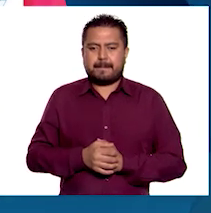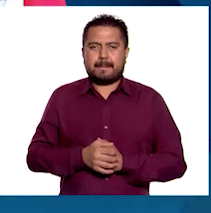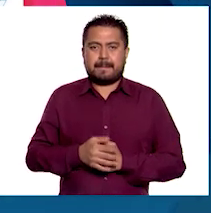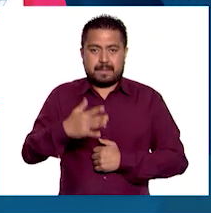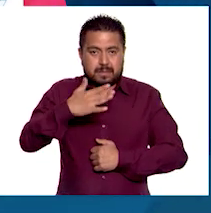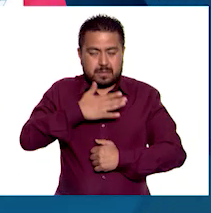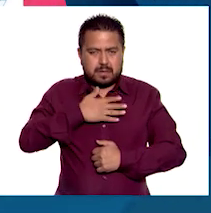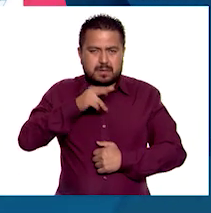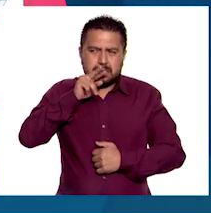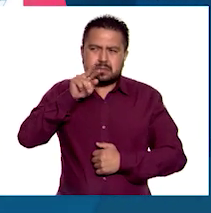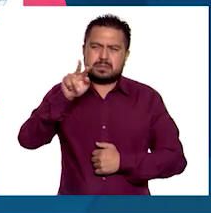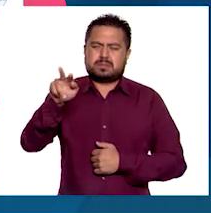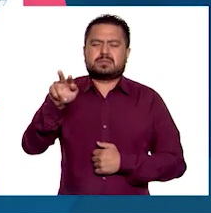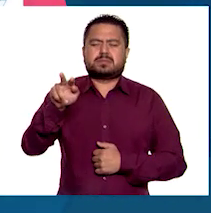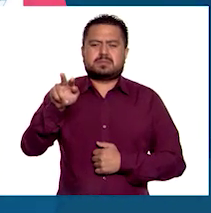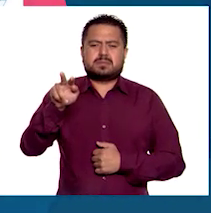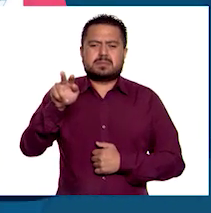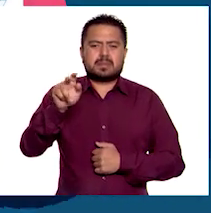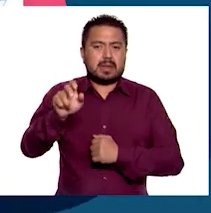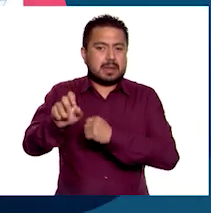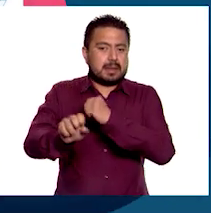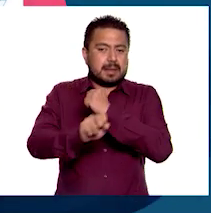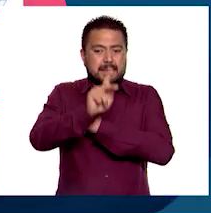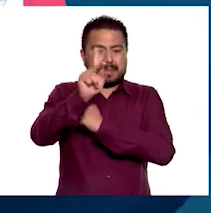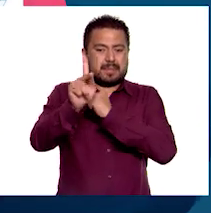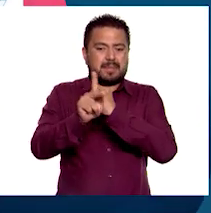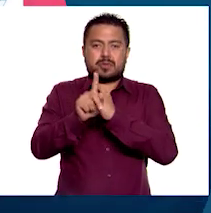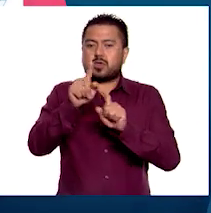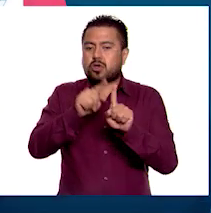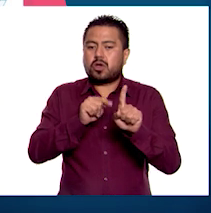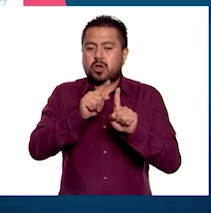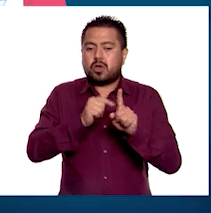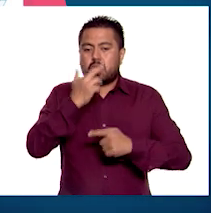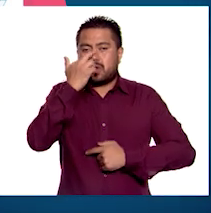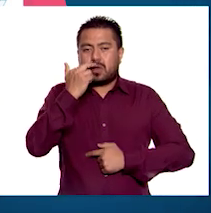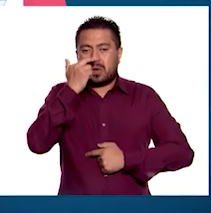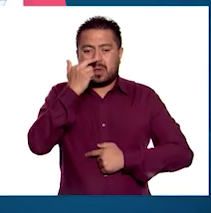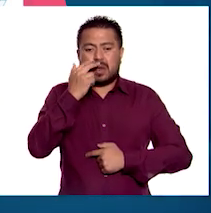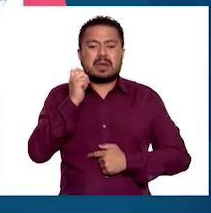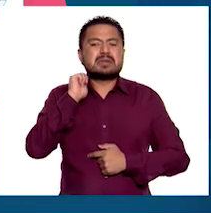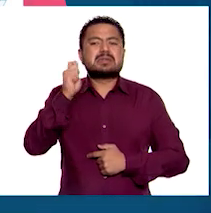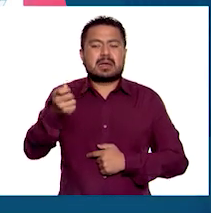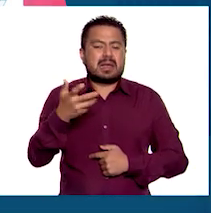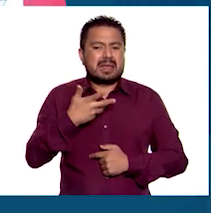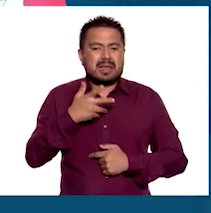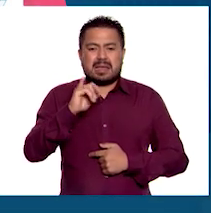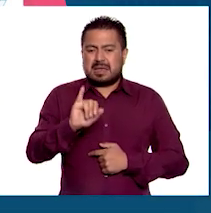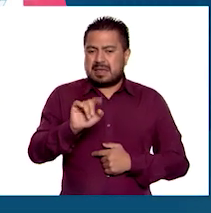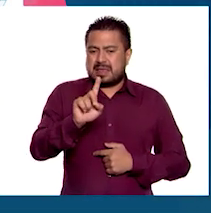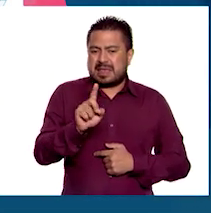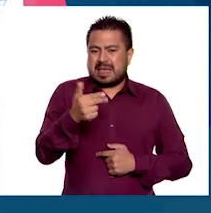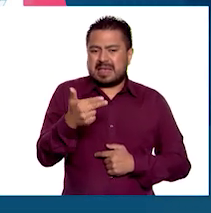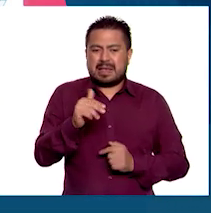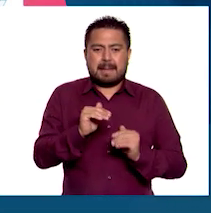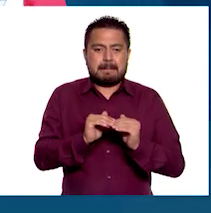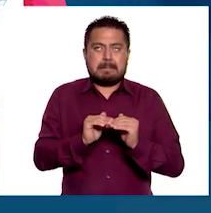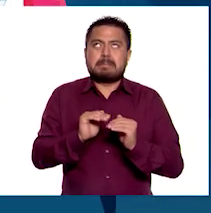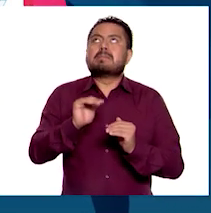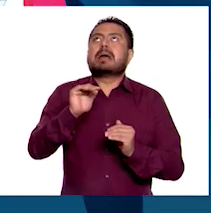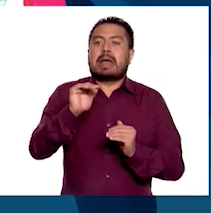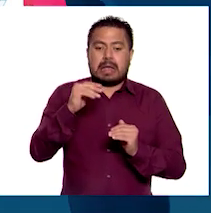Yo observo que los países en color rojo son los que tienen el IDH más alto